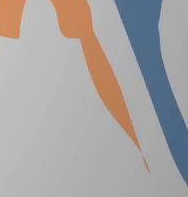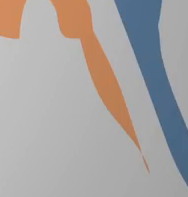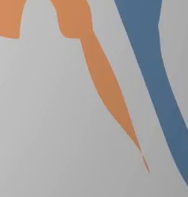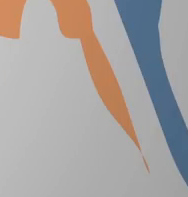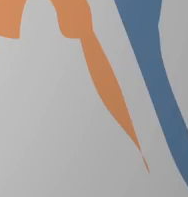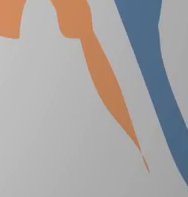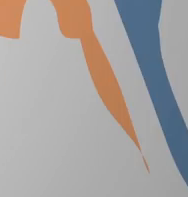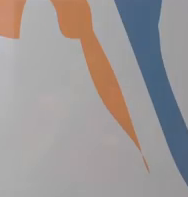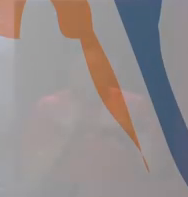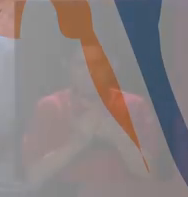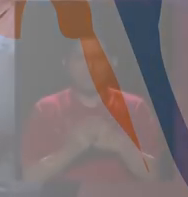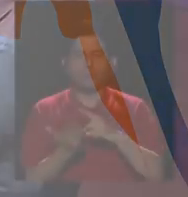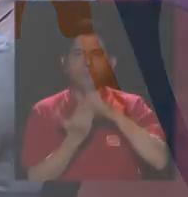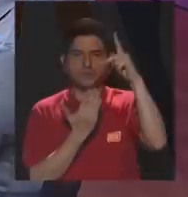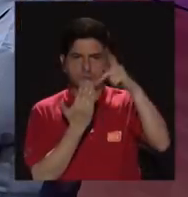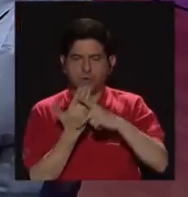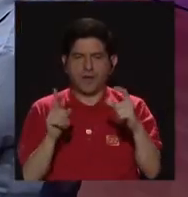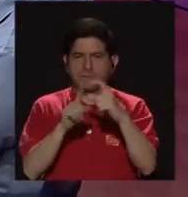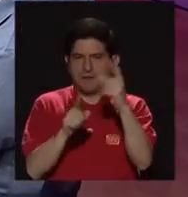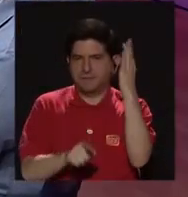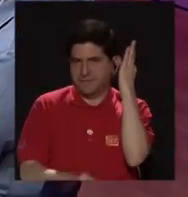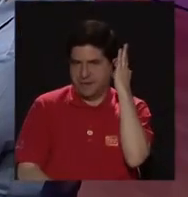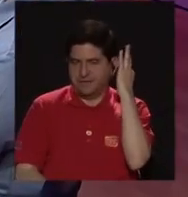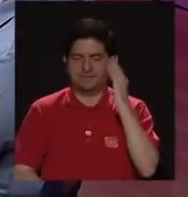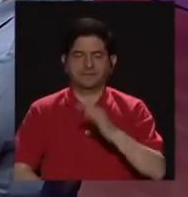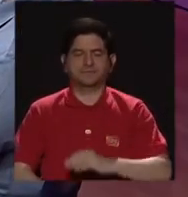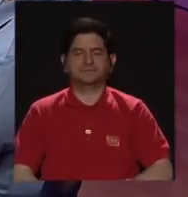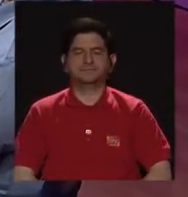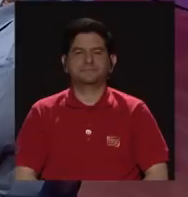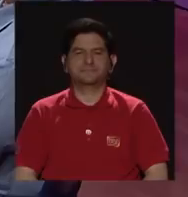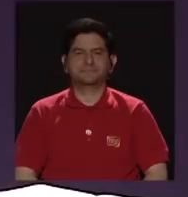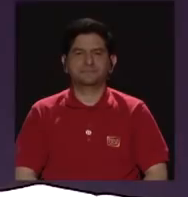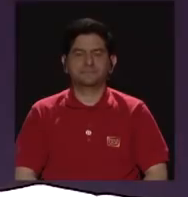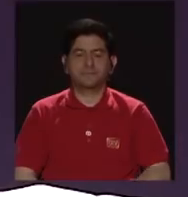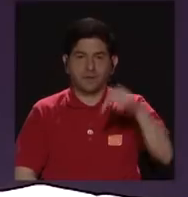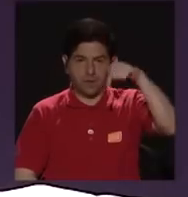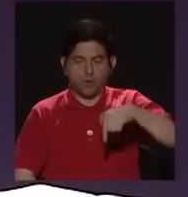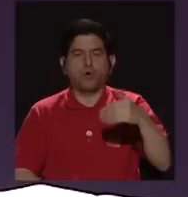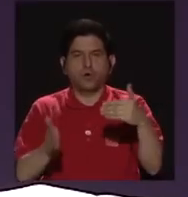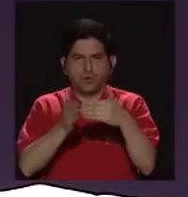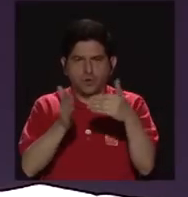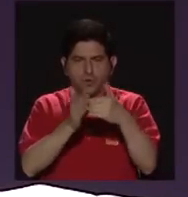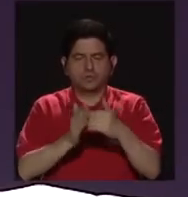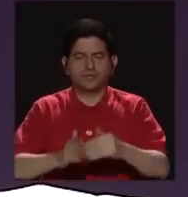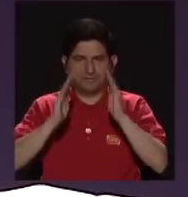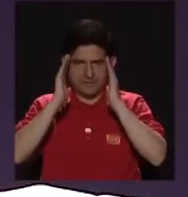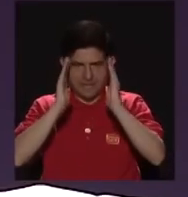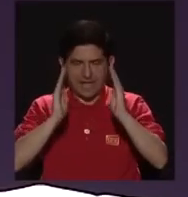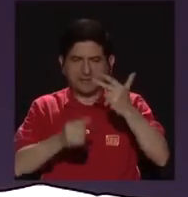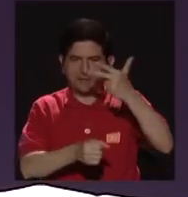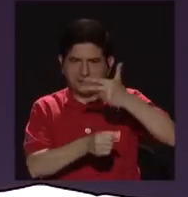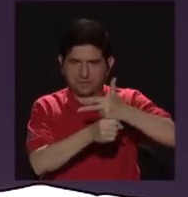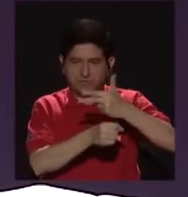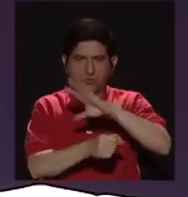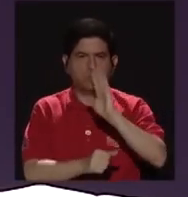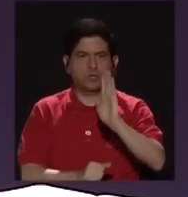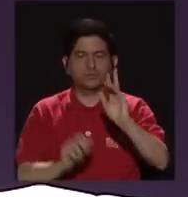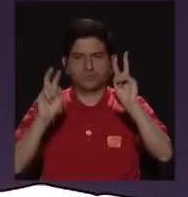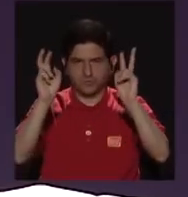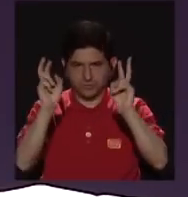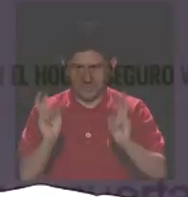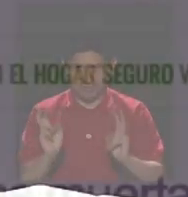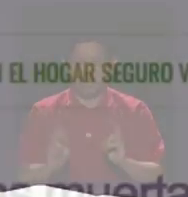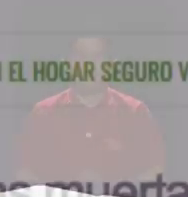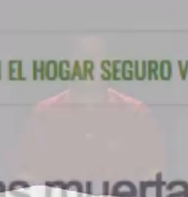Bienvenidos a este programa Palabra de Mujer que acoge una vez más a Guatemala y su temática.